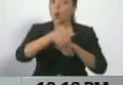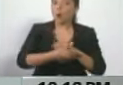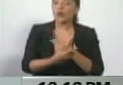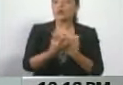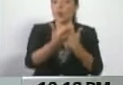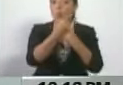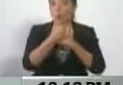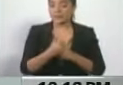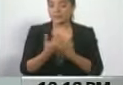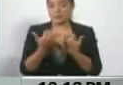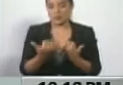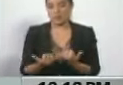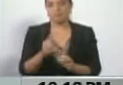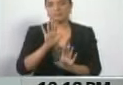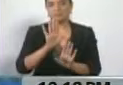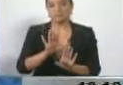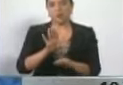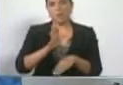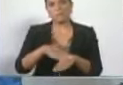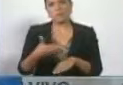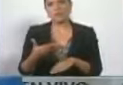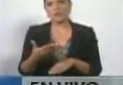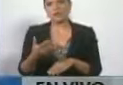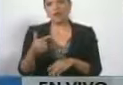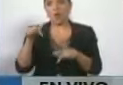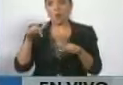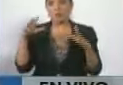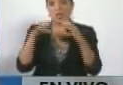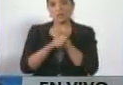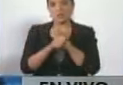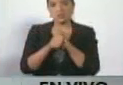real. Miren, quizás sea en la noche y mañana se olvida.